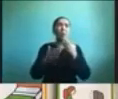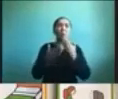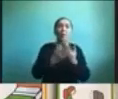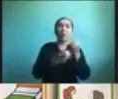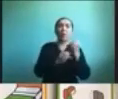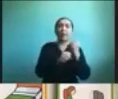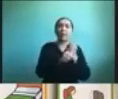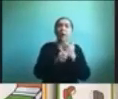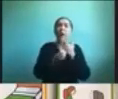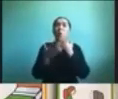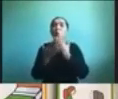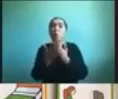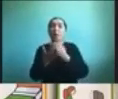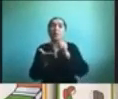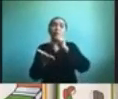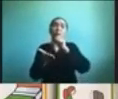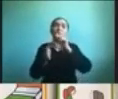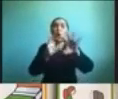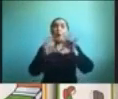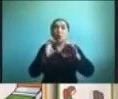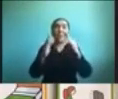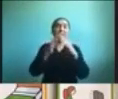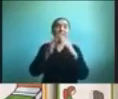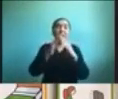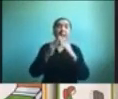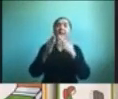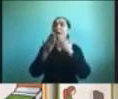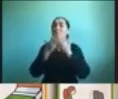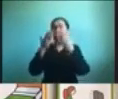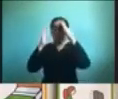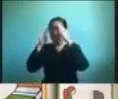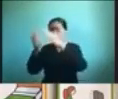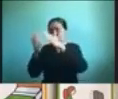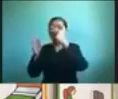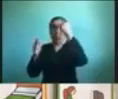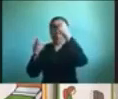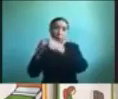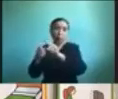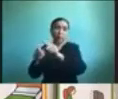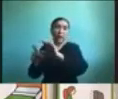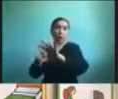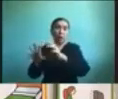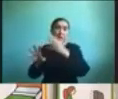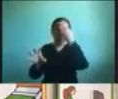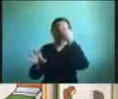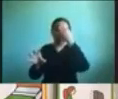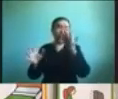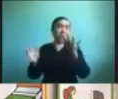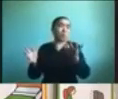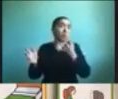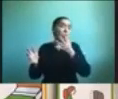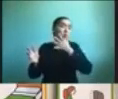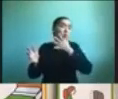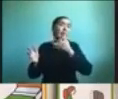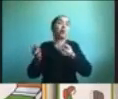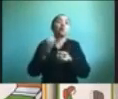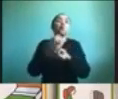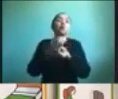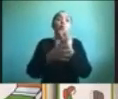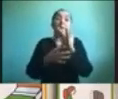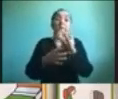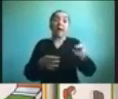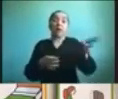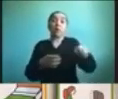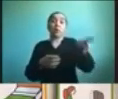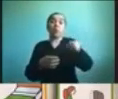haciendo las tareas de la casa cuándo estoy preocupada de otra cosa entonces realizar una nueva rutina y ajustar una nueva rutina es